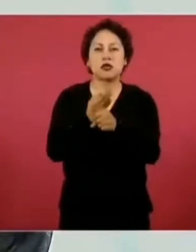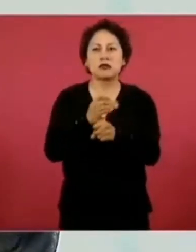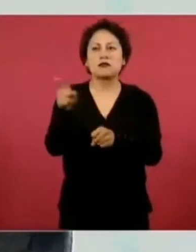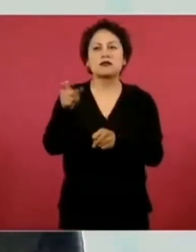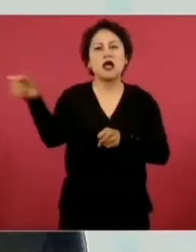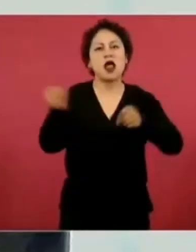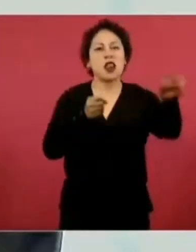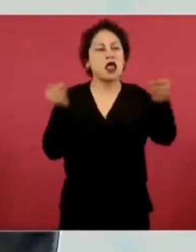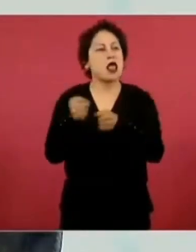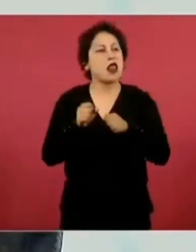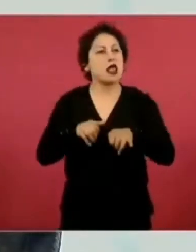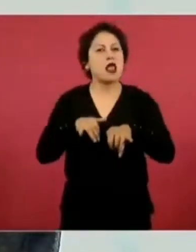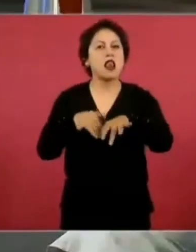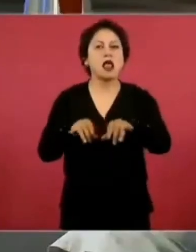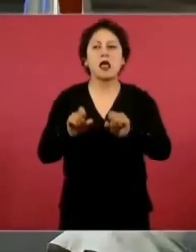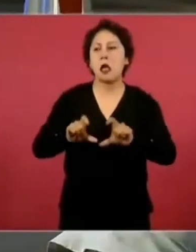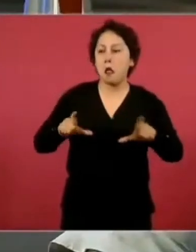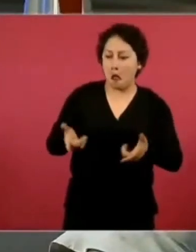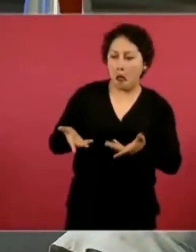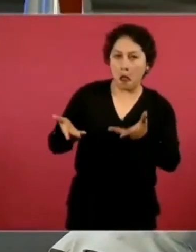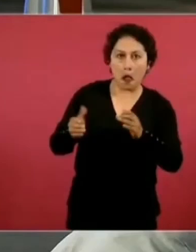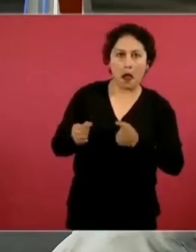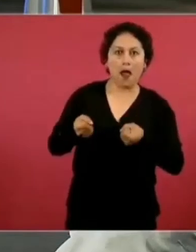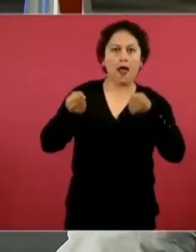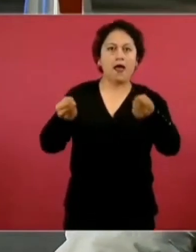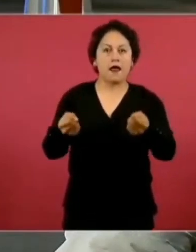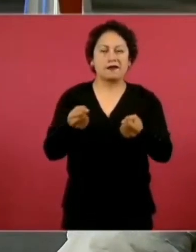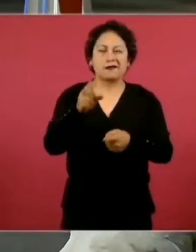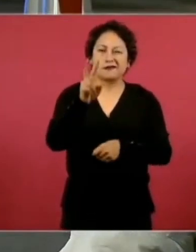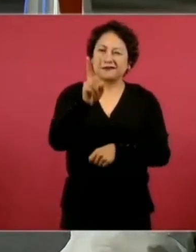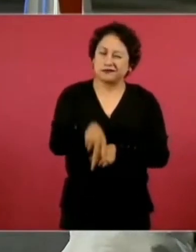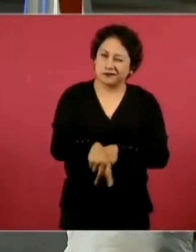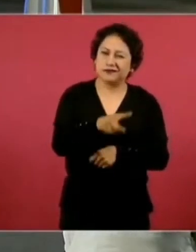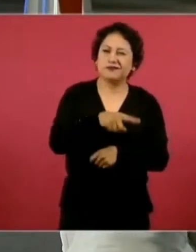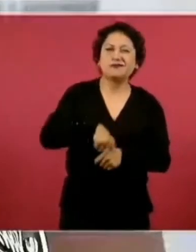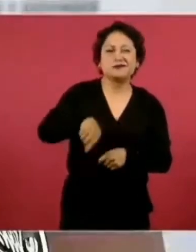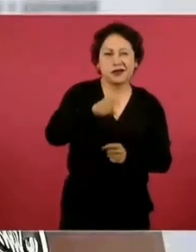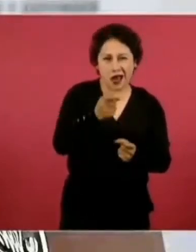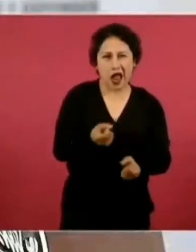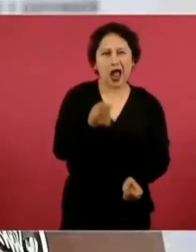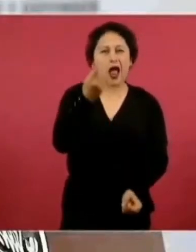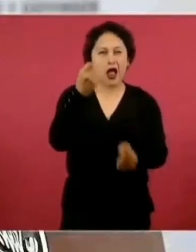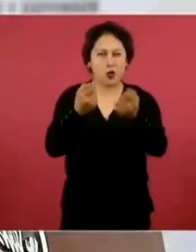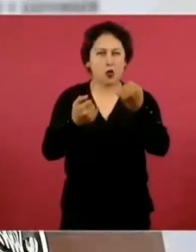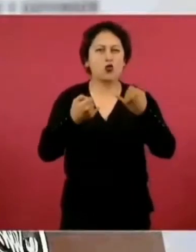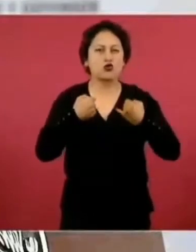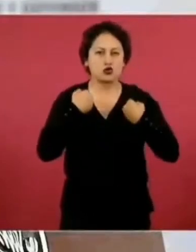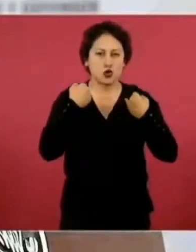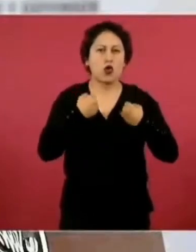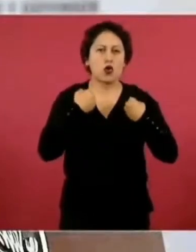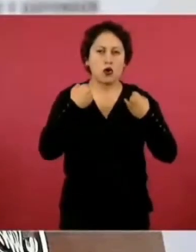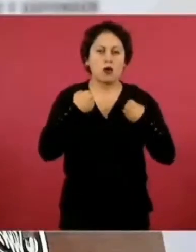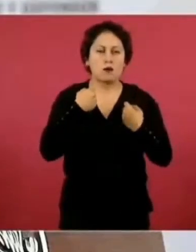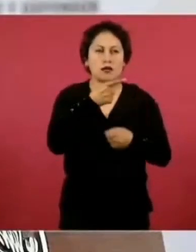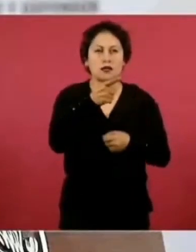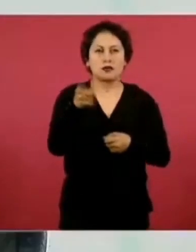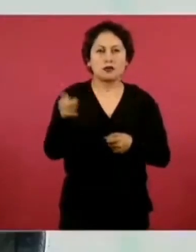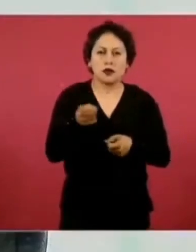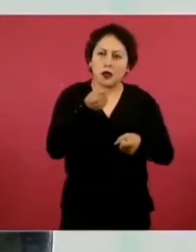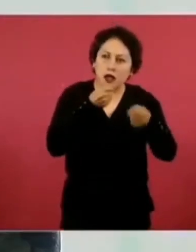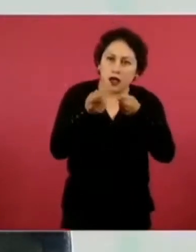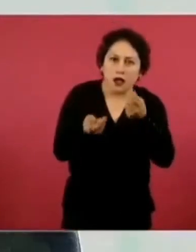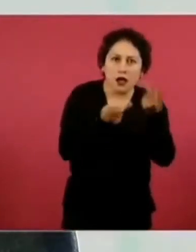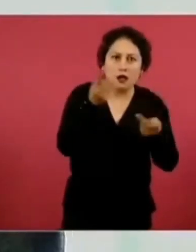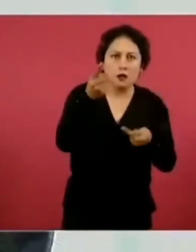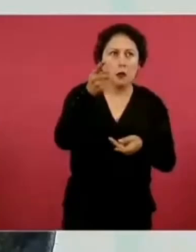llevaron a algunos jóvenes que sí mostraron su desconocimiento y